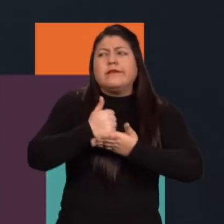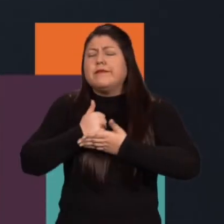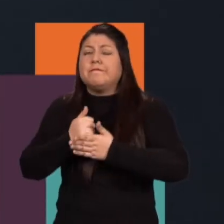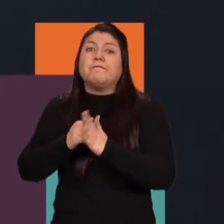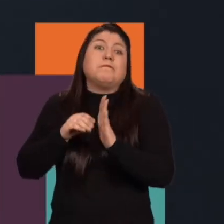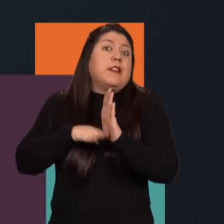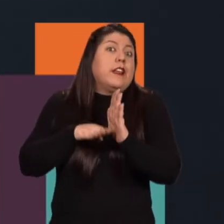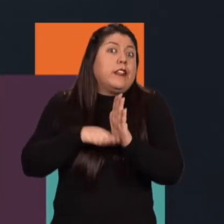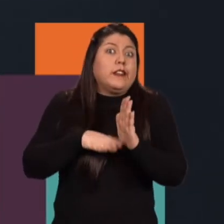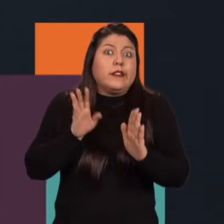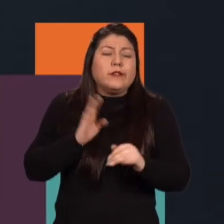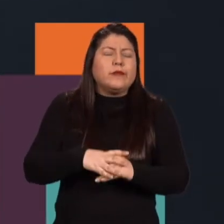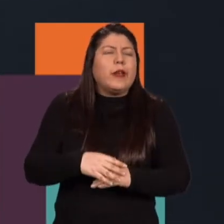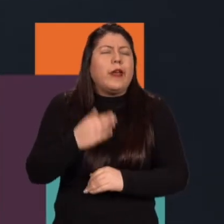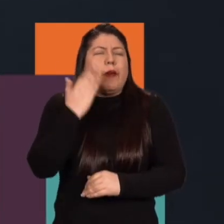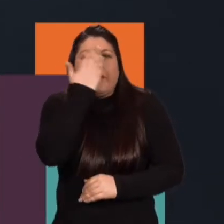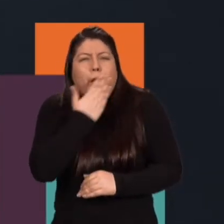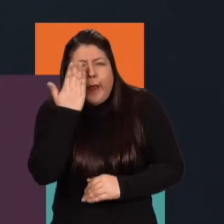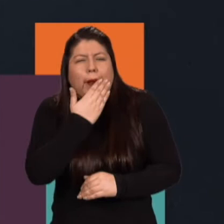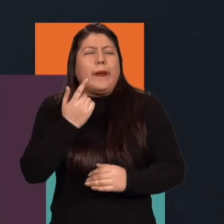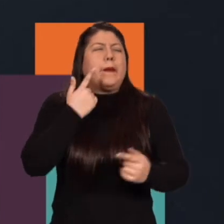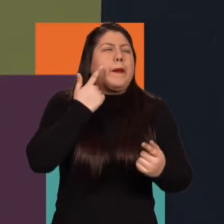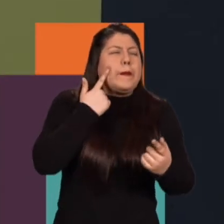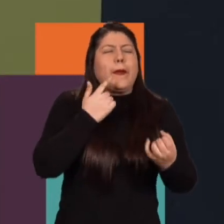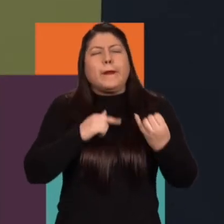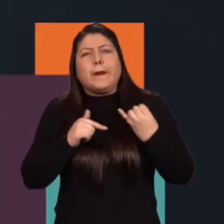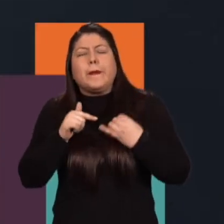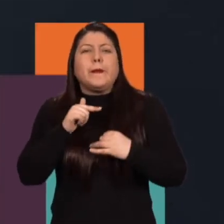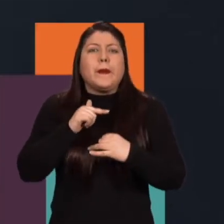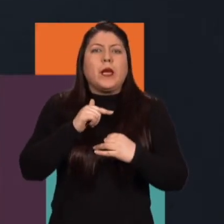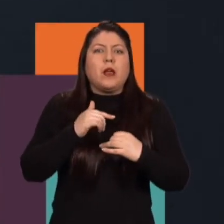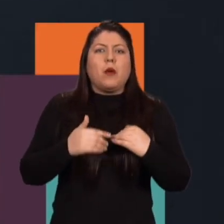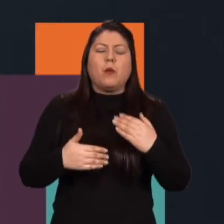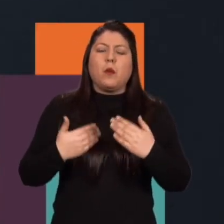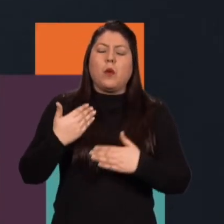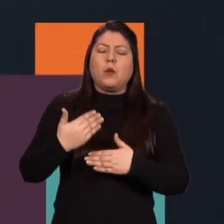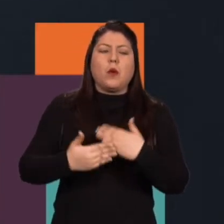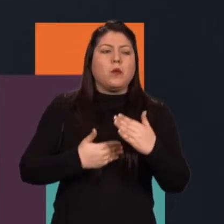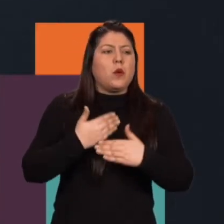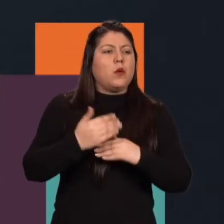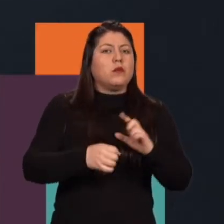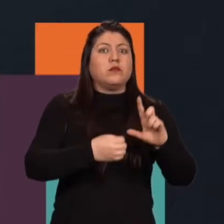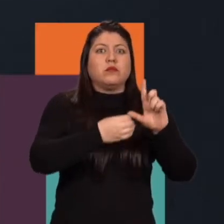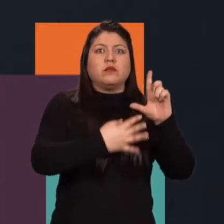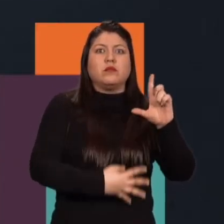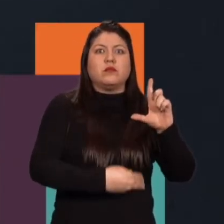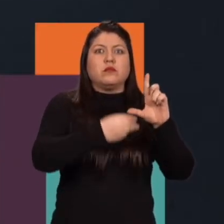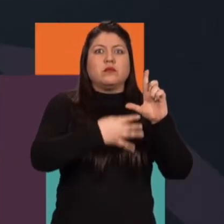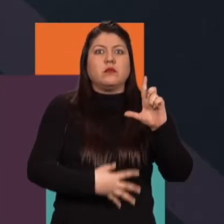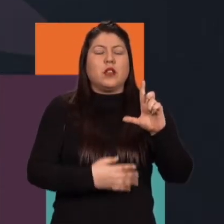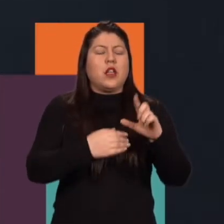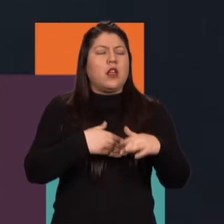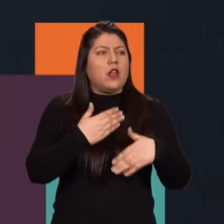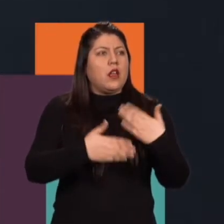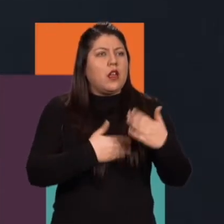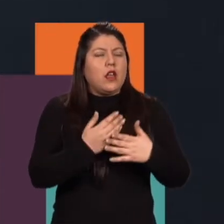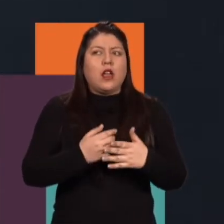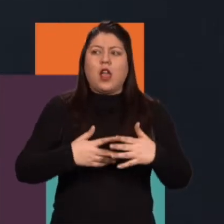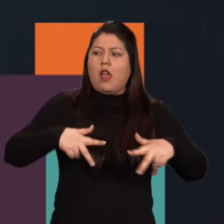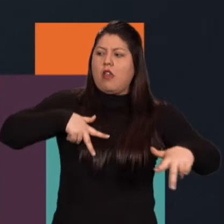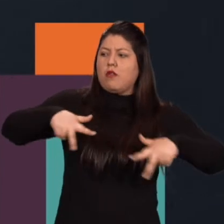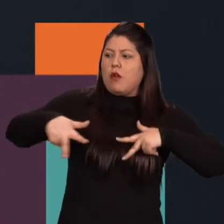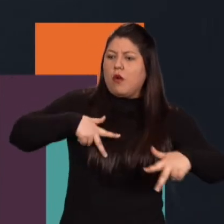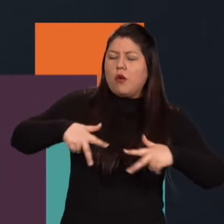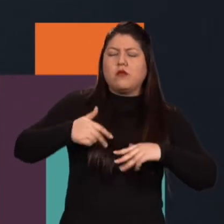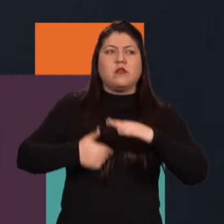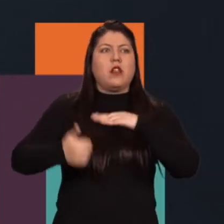montamos con precios muy baratos porque íbamos a experimentar y íbamos a jugar. Pero ya después van andando las series y los actores y